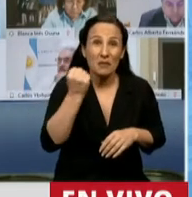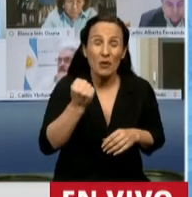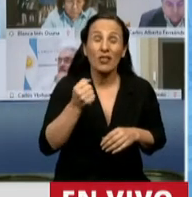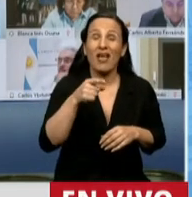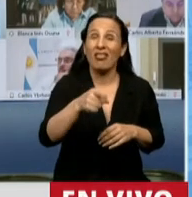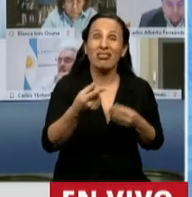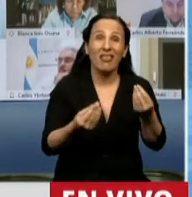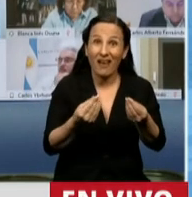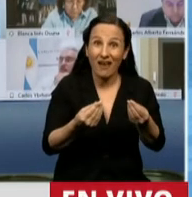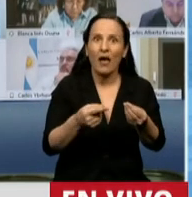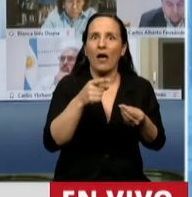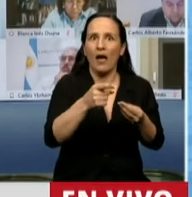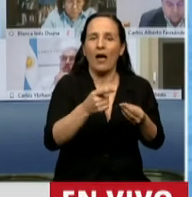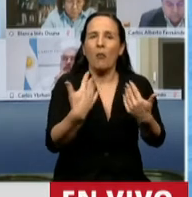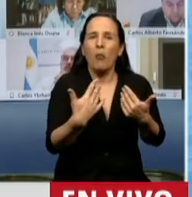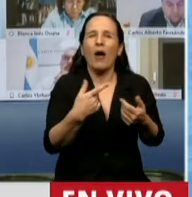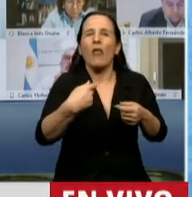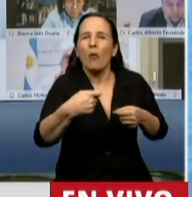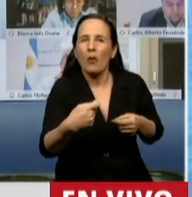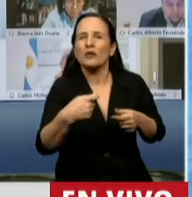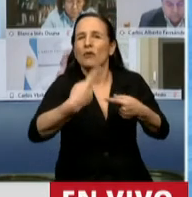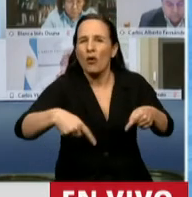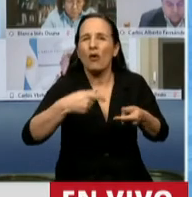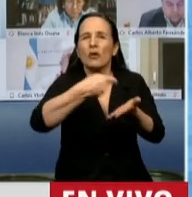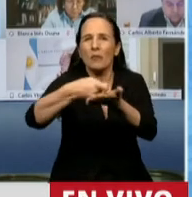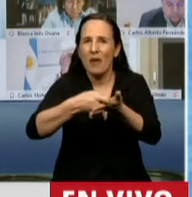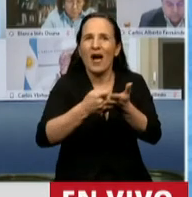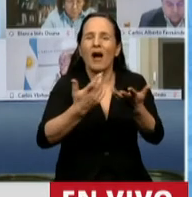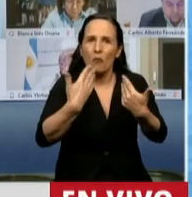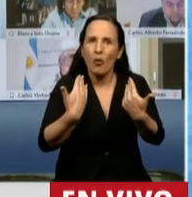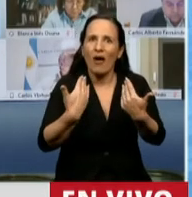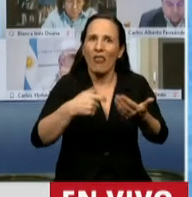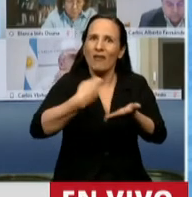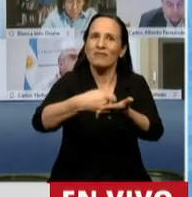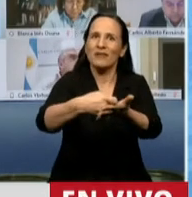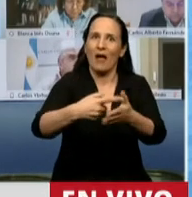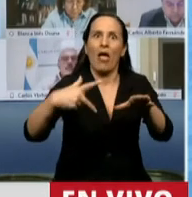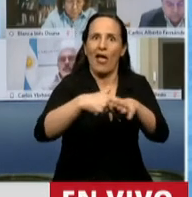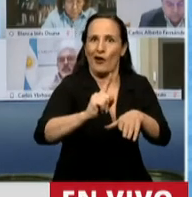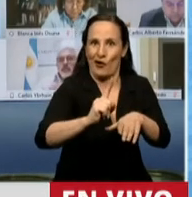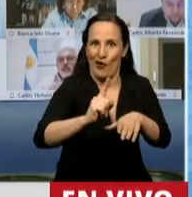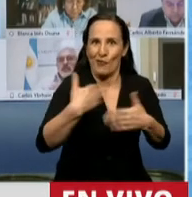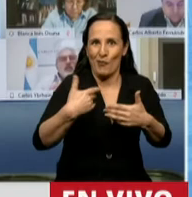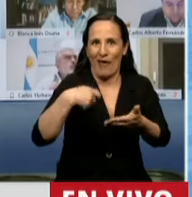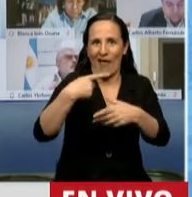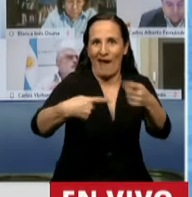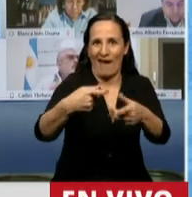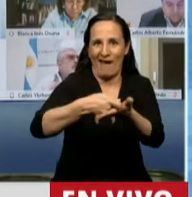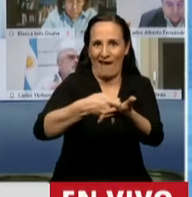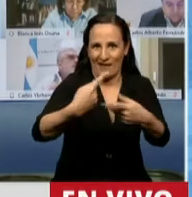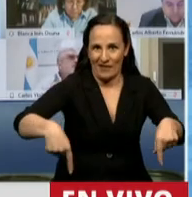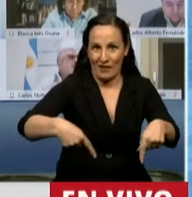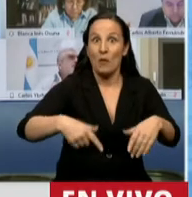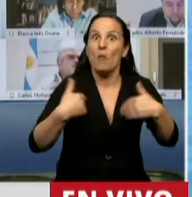sistema previsional. Por eso también se crea un fondo,